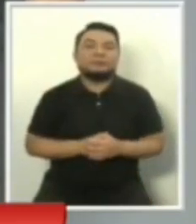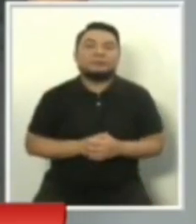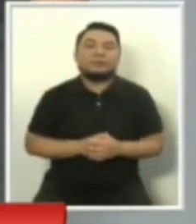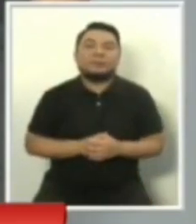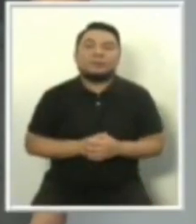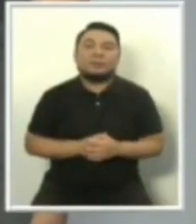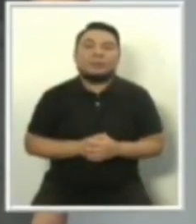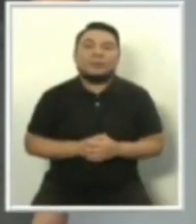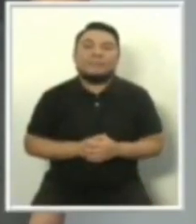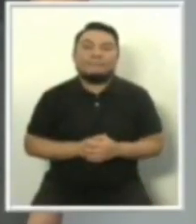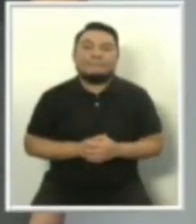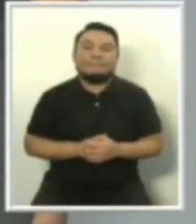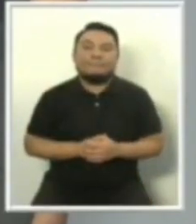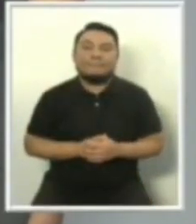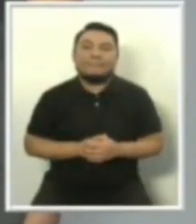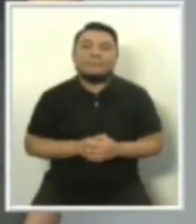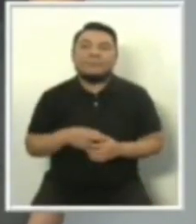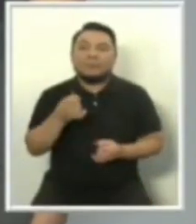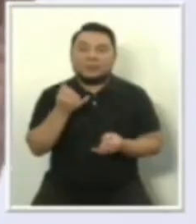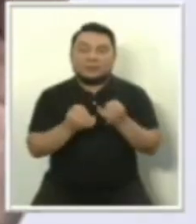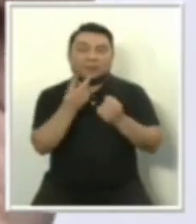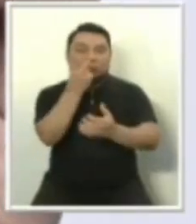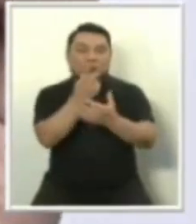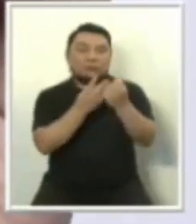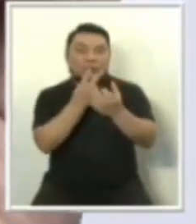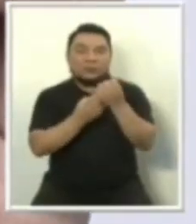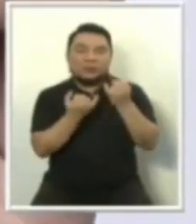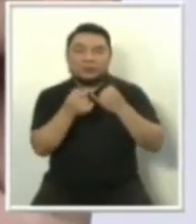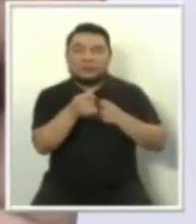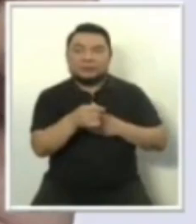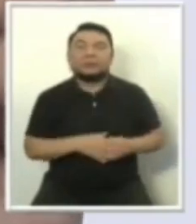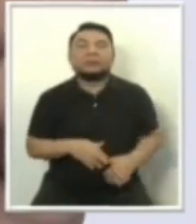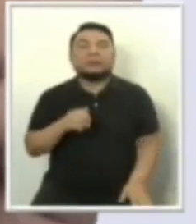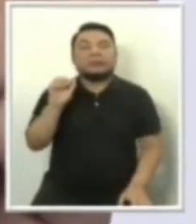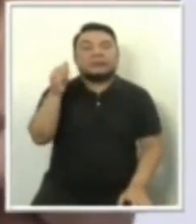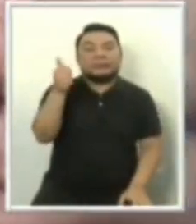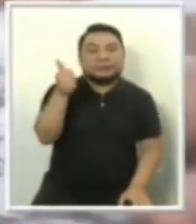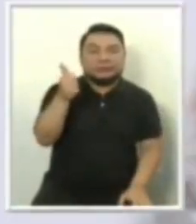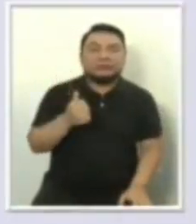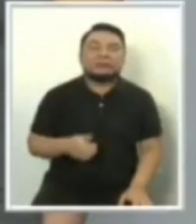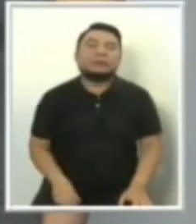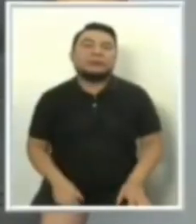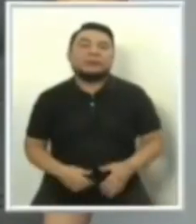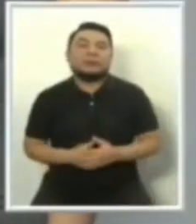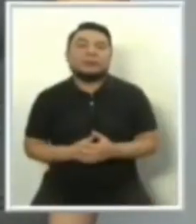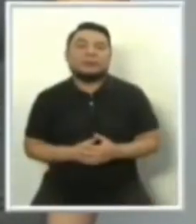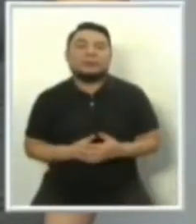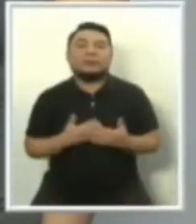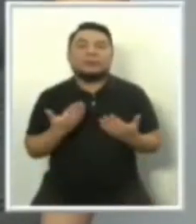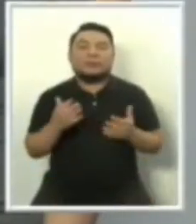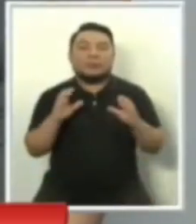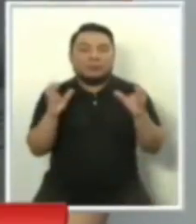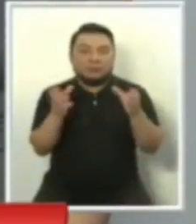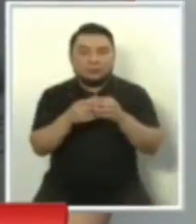Y ahí cerramos nuestras duplas con el número 10, Partido Nacionalista Perúano y Antumala.